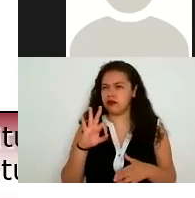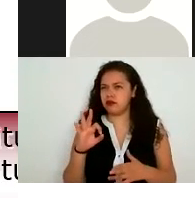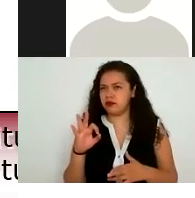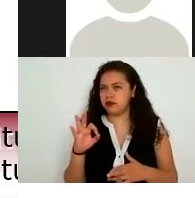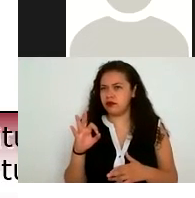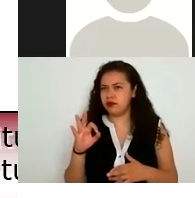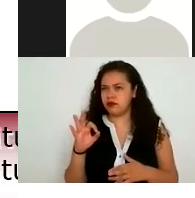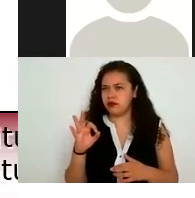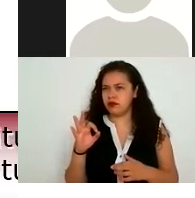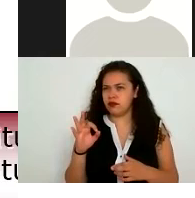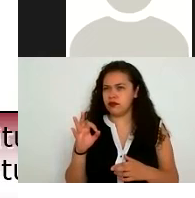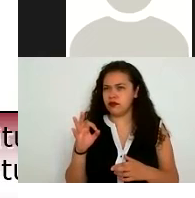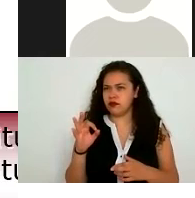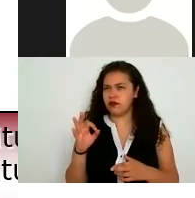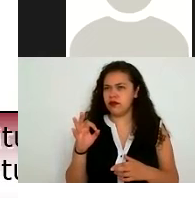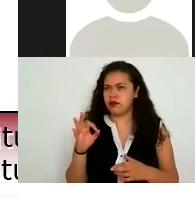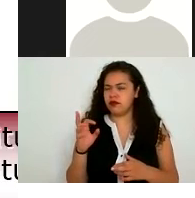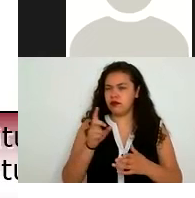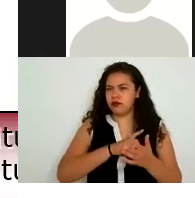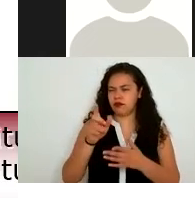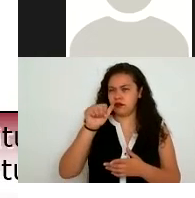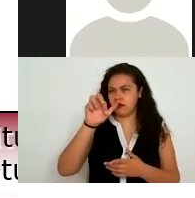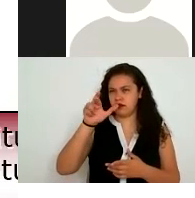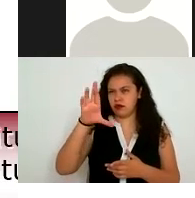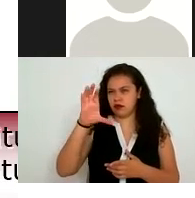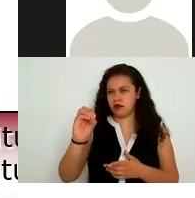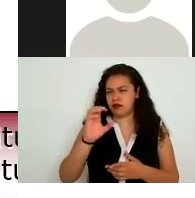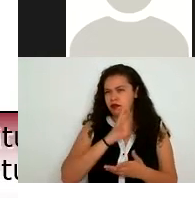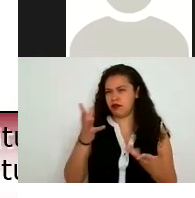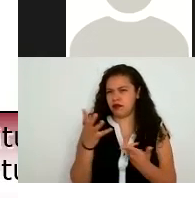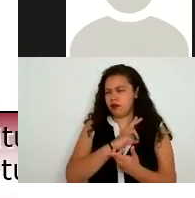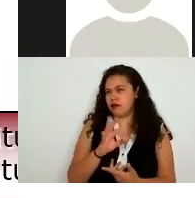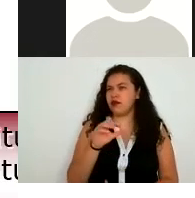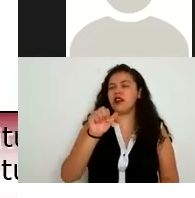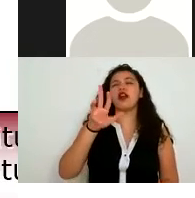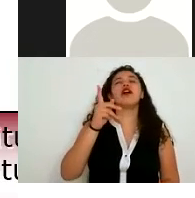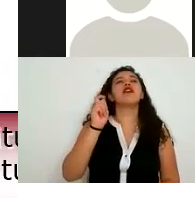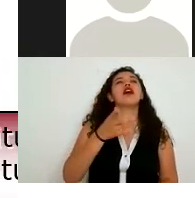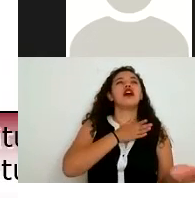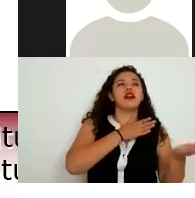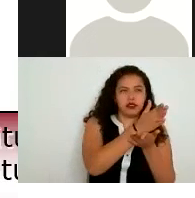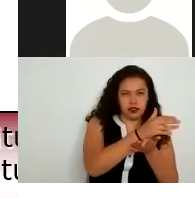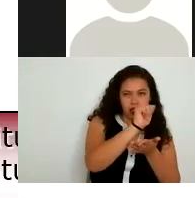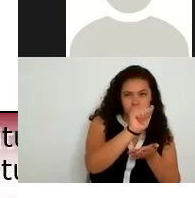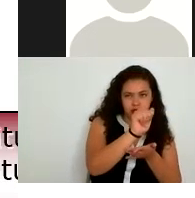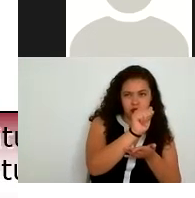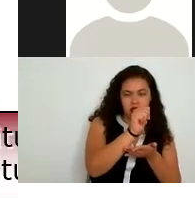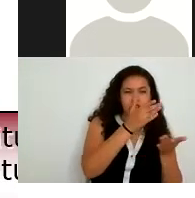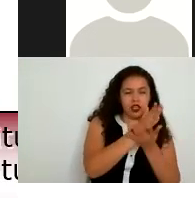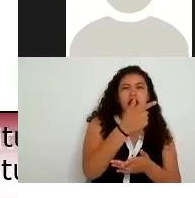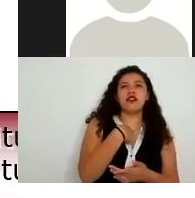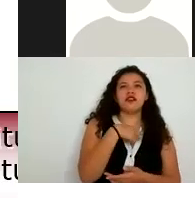los derechos ARCO llamados ARCO repito ARCO significa acceso acceso es cuando yo le pido a